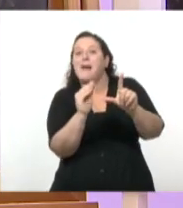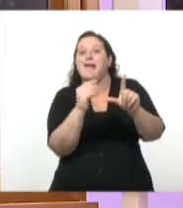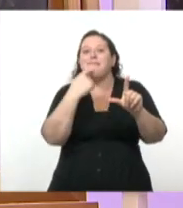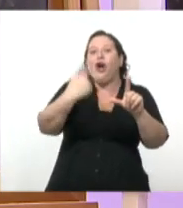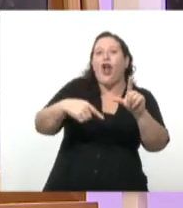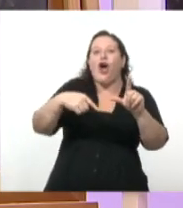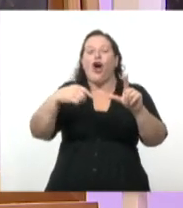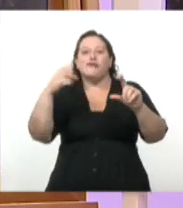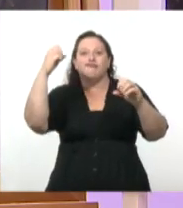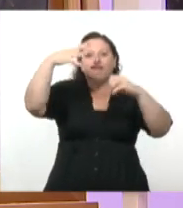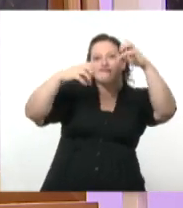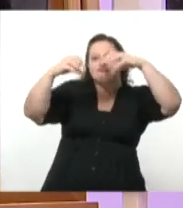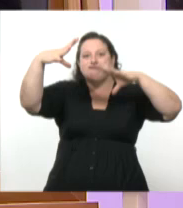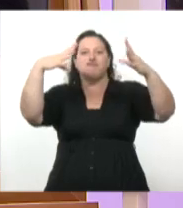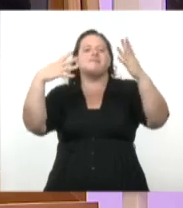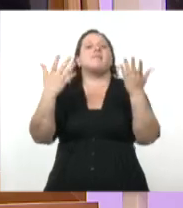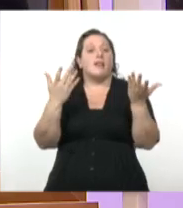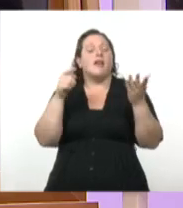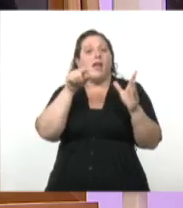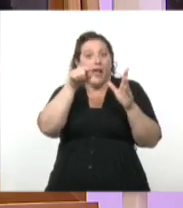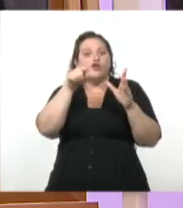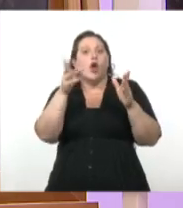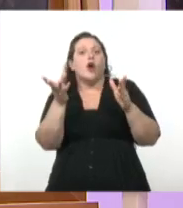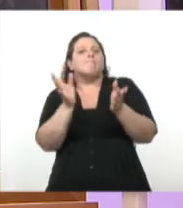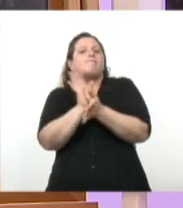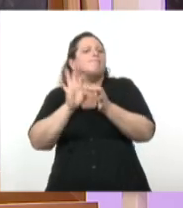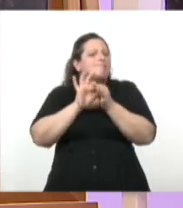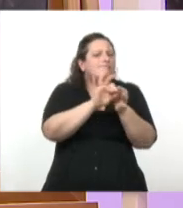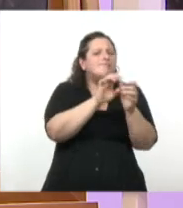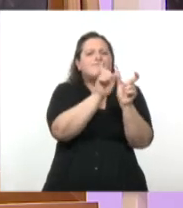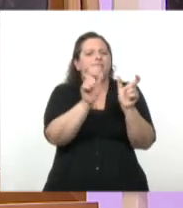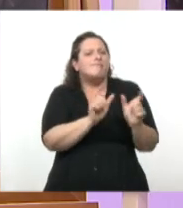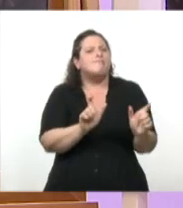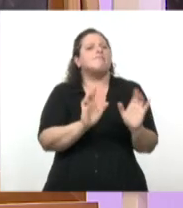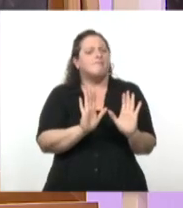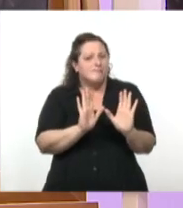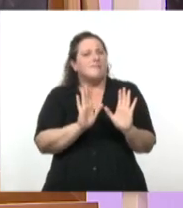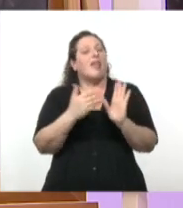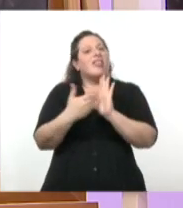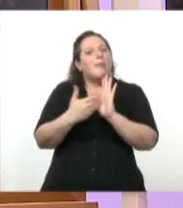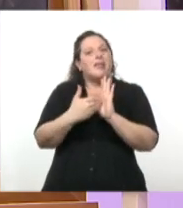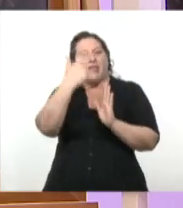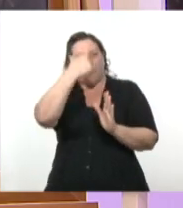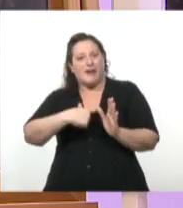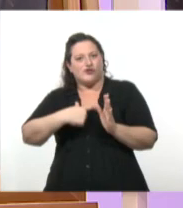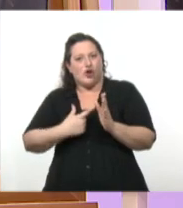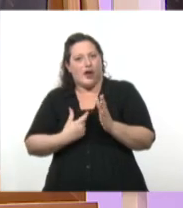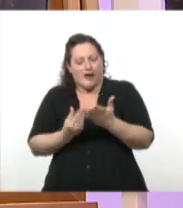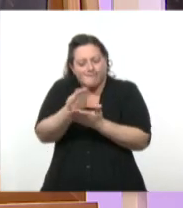empezar a ver es cómo los dibujantes interpretan esa historia y provocan distintos